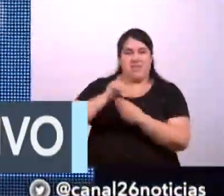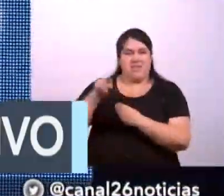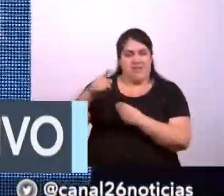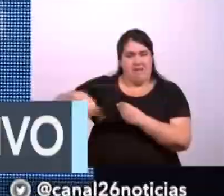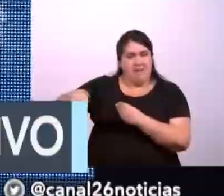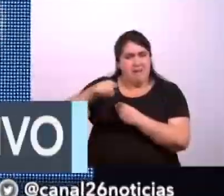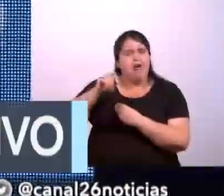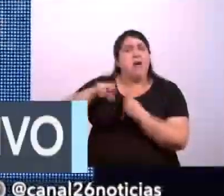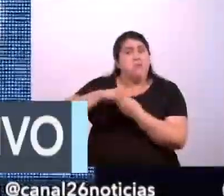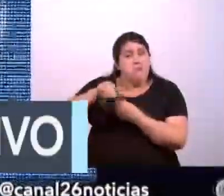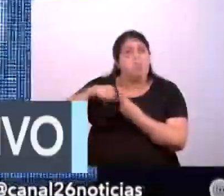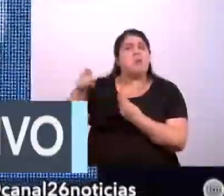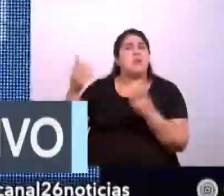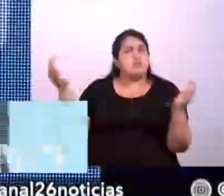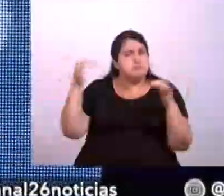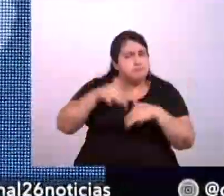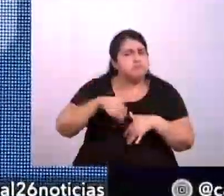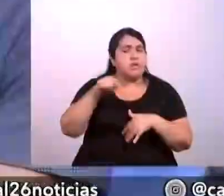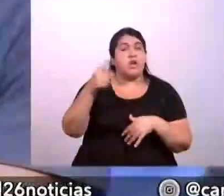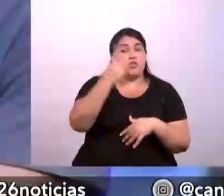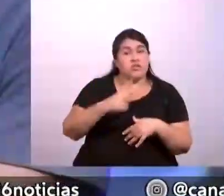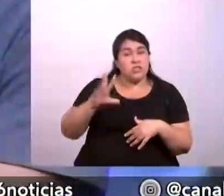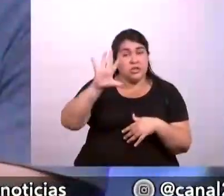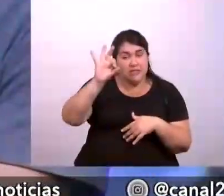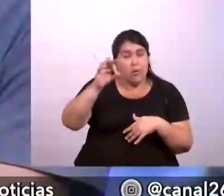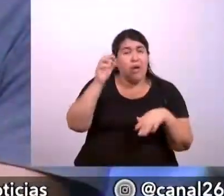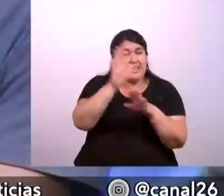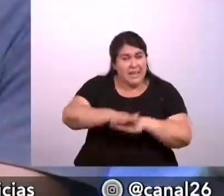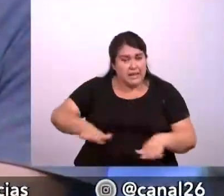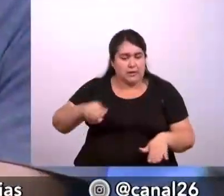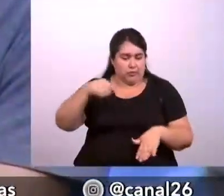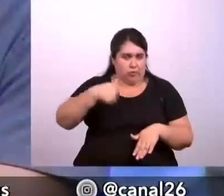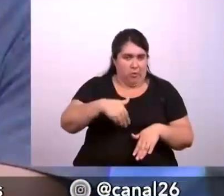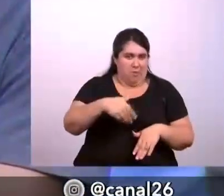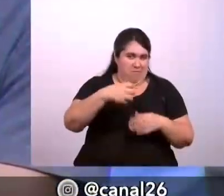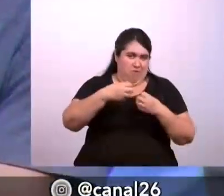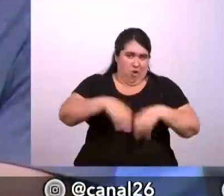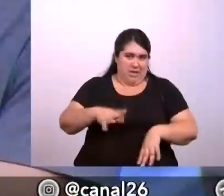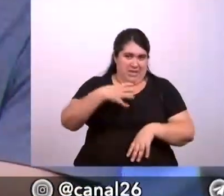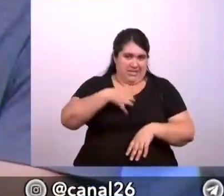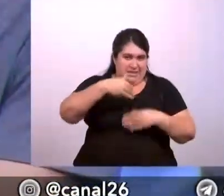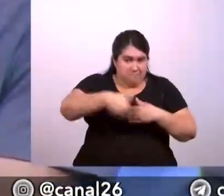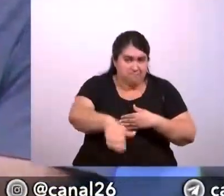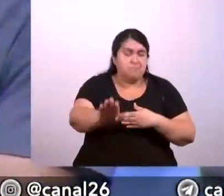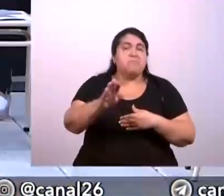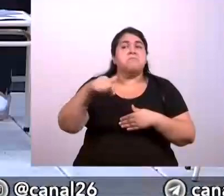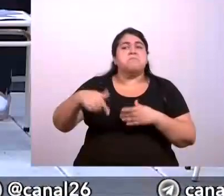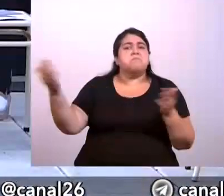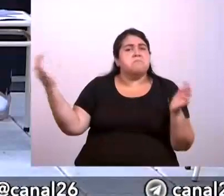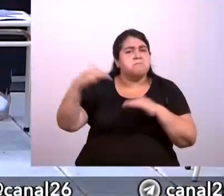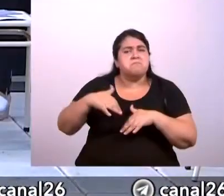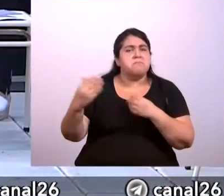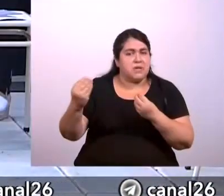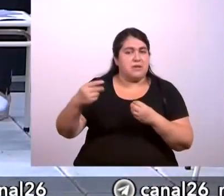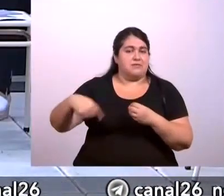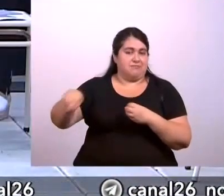que hoy están viniendo acá, de los 250 chicos que van a empezar la escuela, y están viniendo acá donde